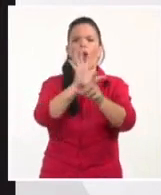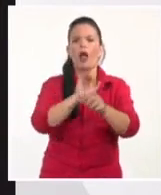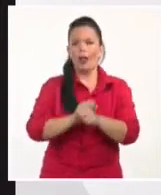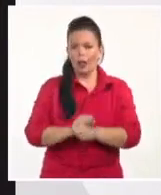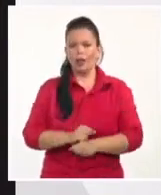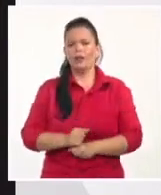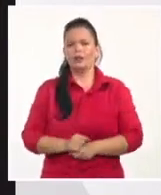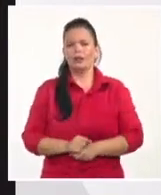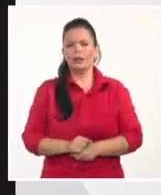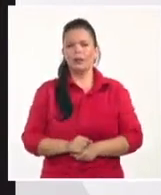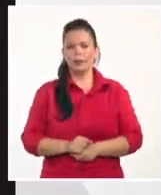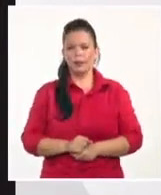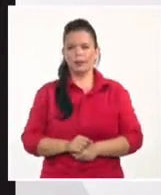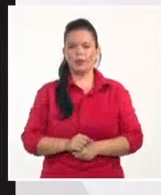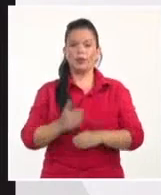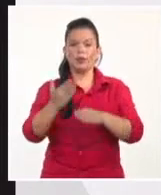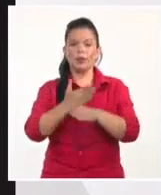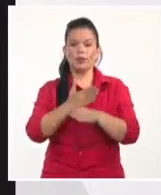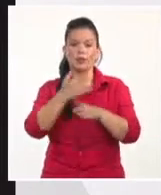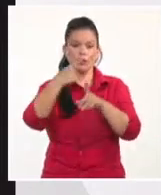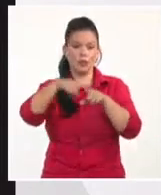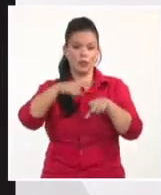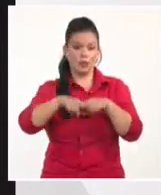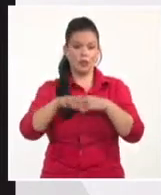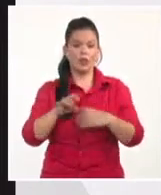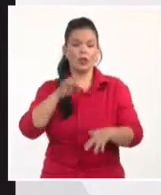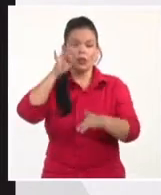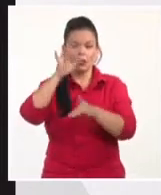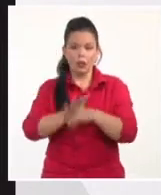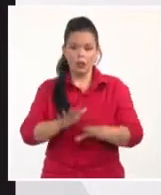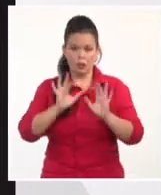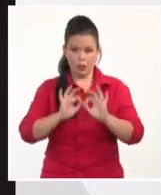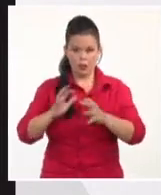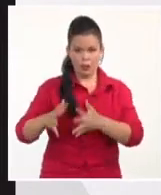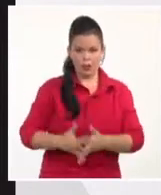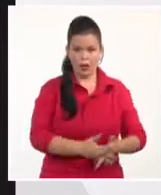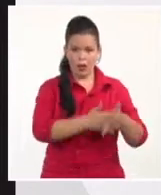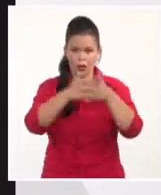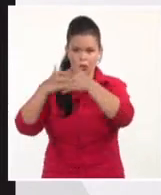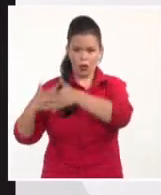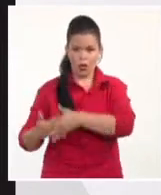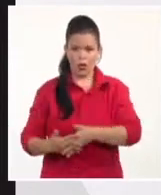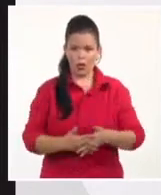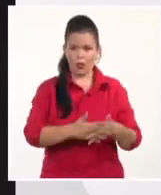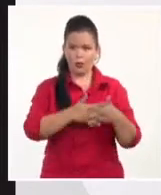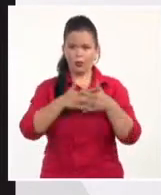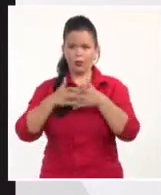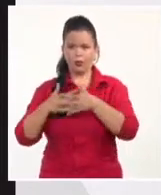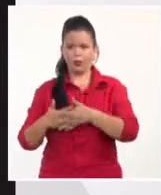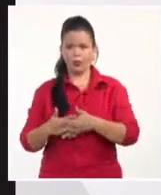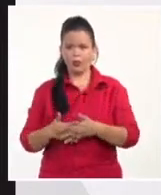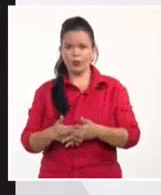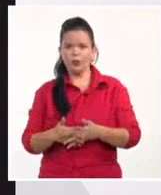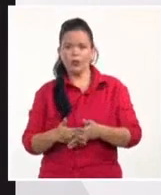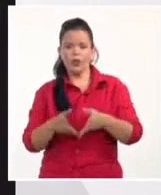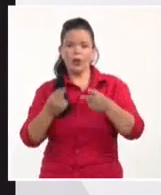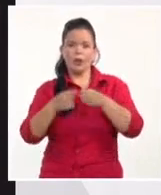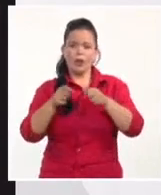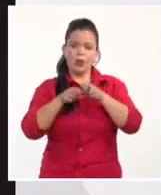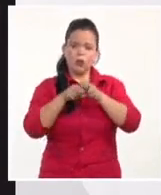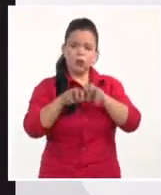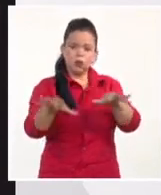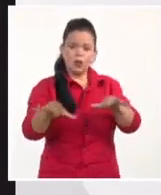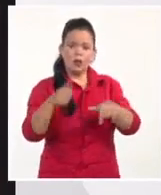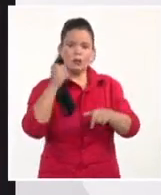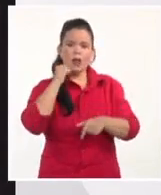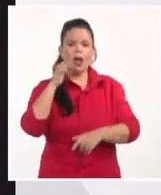fundaciones que tienen origen en Estados Unidos, pero que estas 500 fundaciones se reparten por más de 500 países y que al final, bueno, defienden